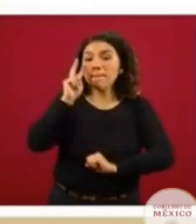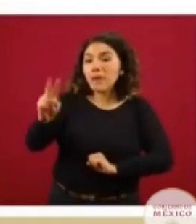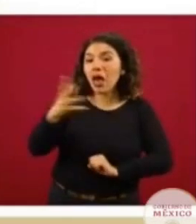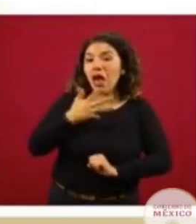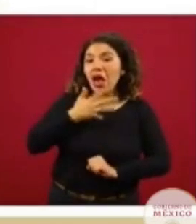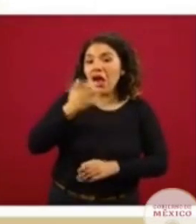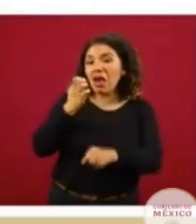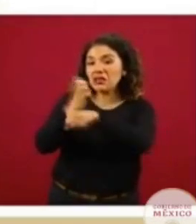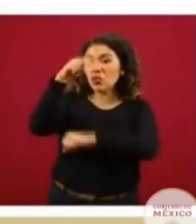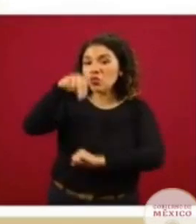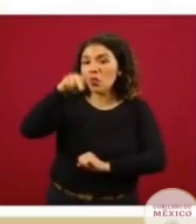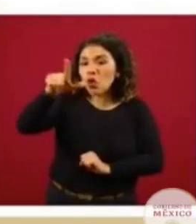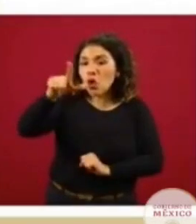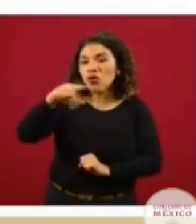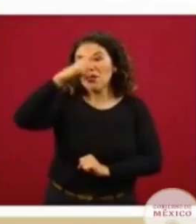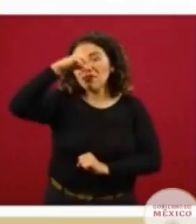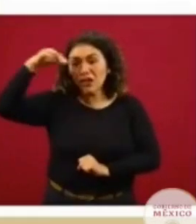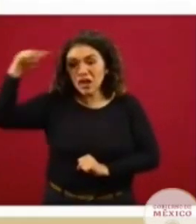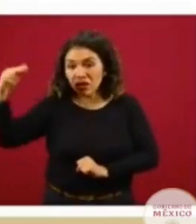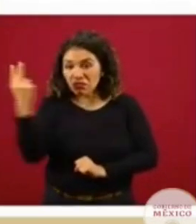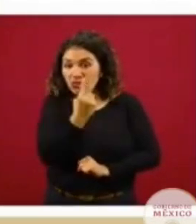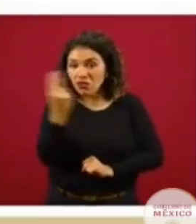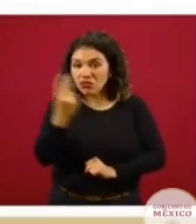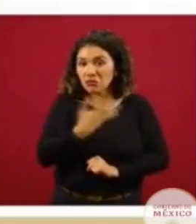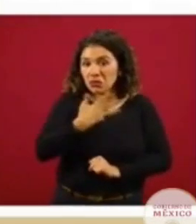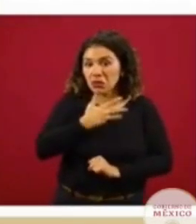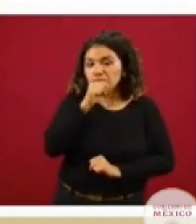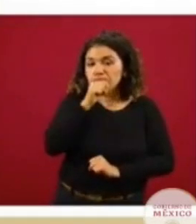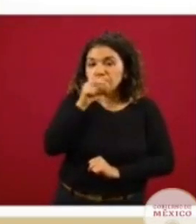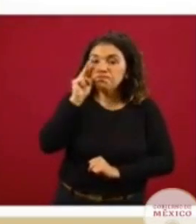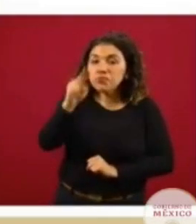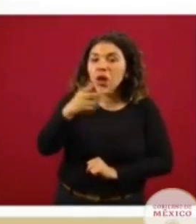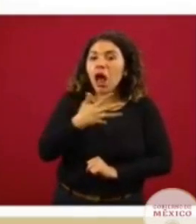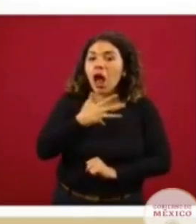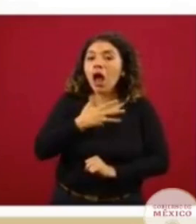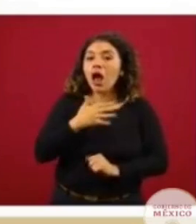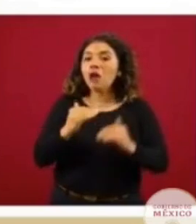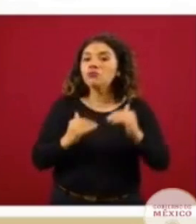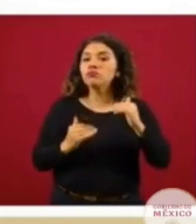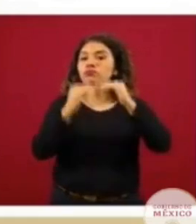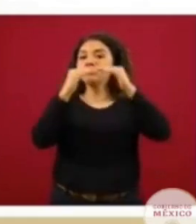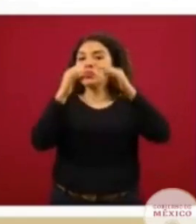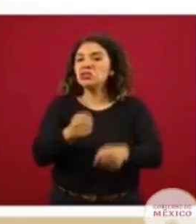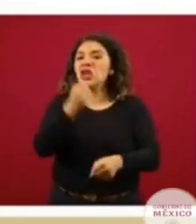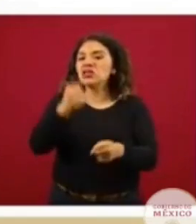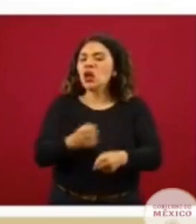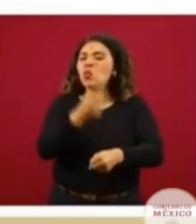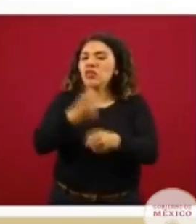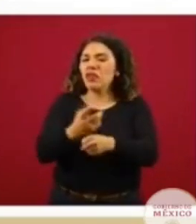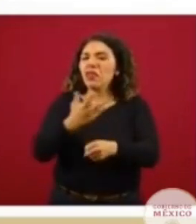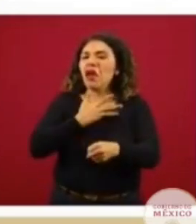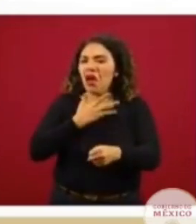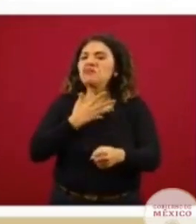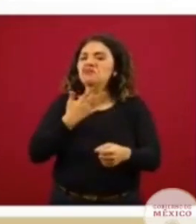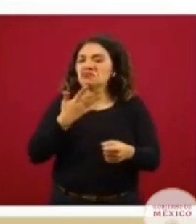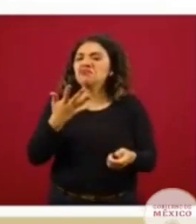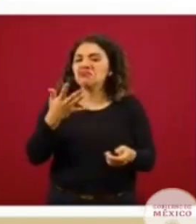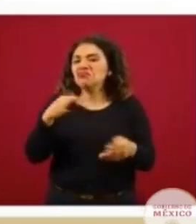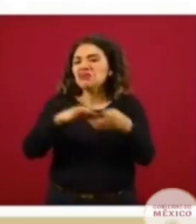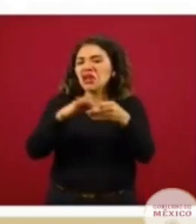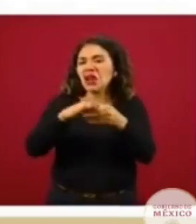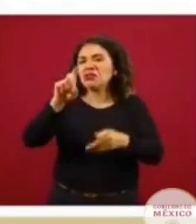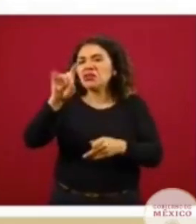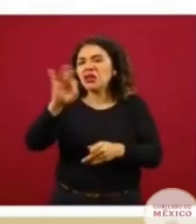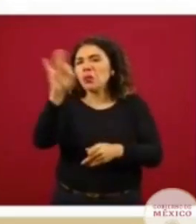tanto Nuevo León como Nayarit, en este indicador, alcanzan ya el nivel de seguridad, que es tener al menos 30 por ciento